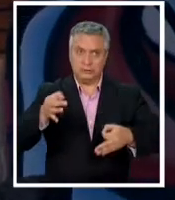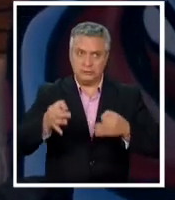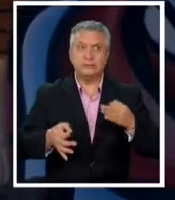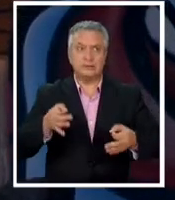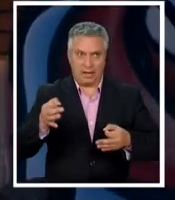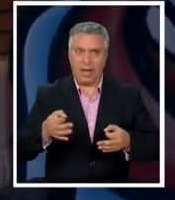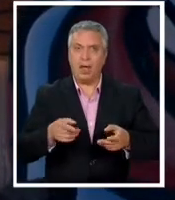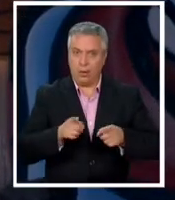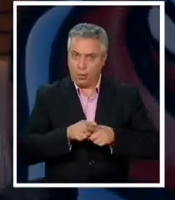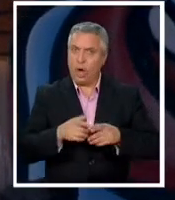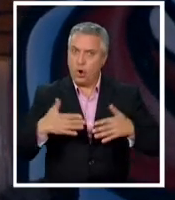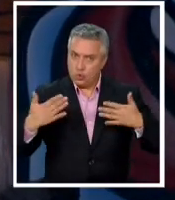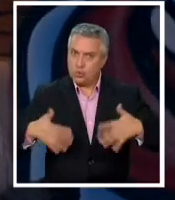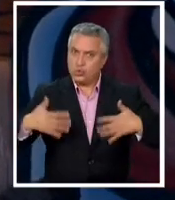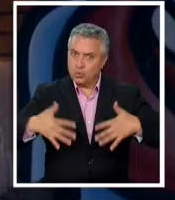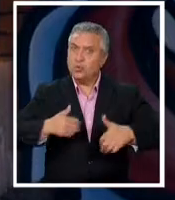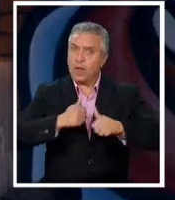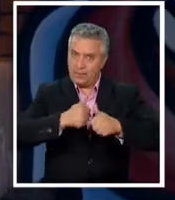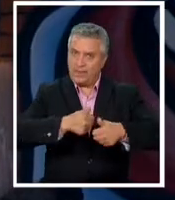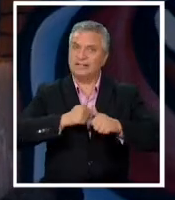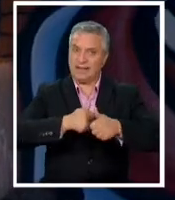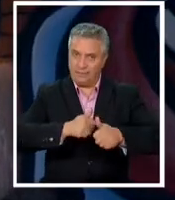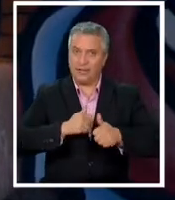pero también para la víctima.